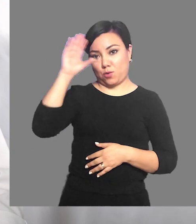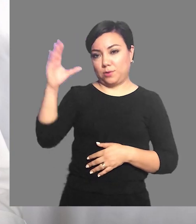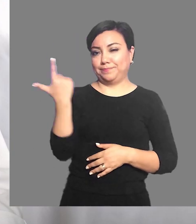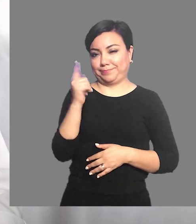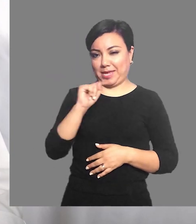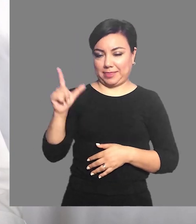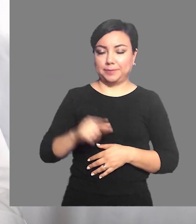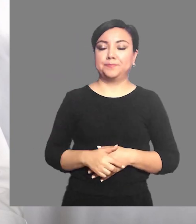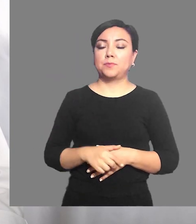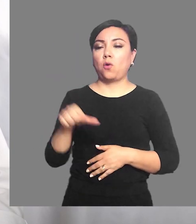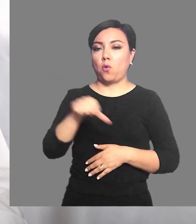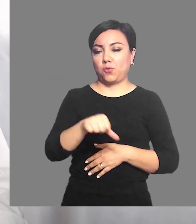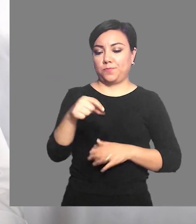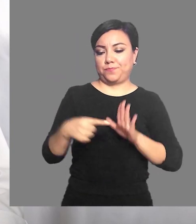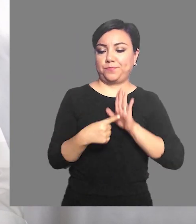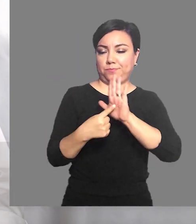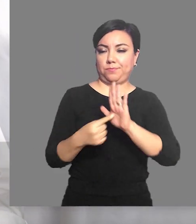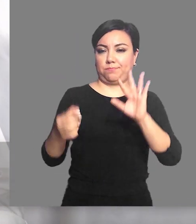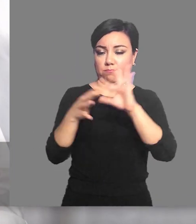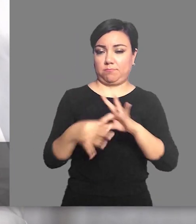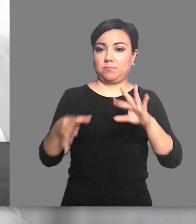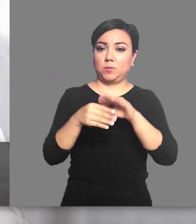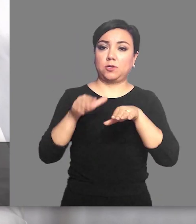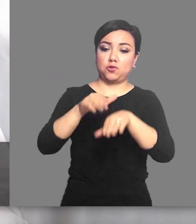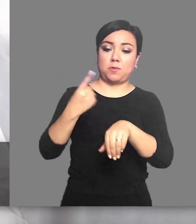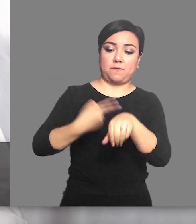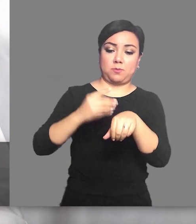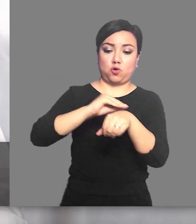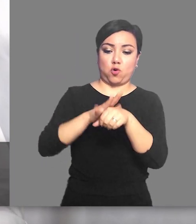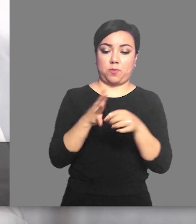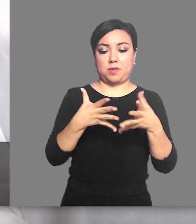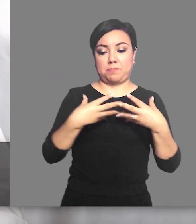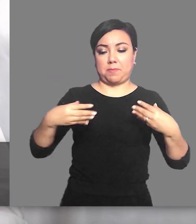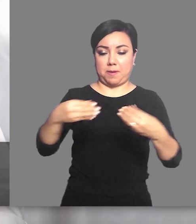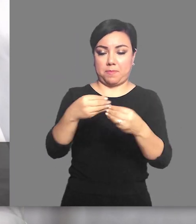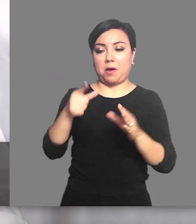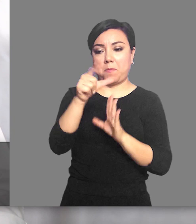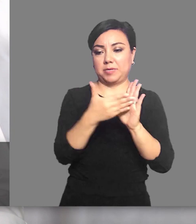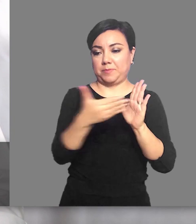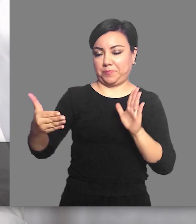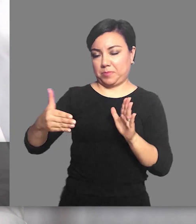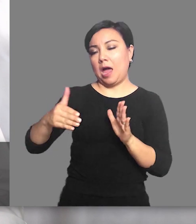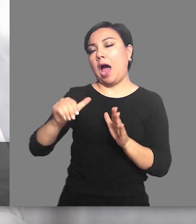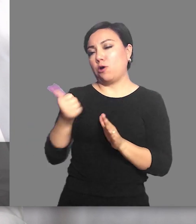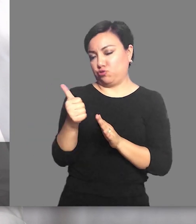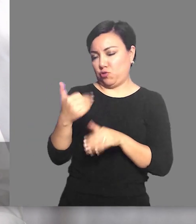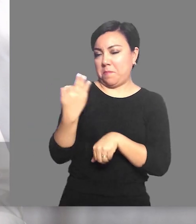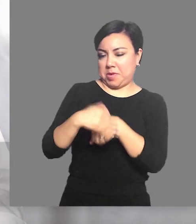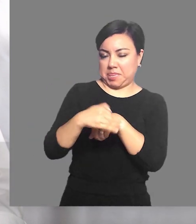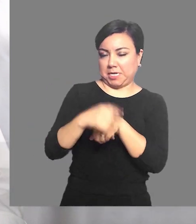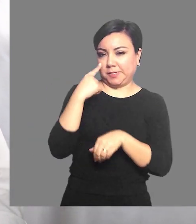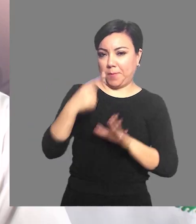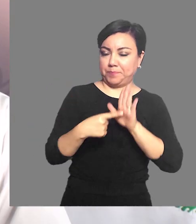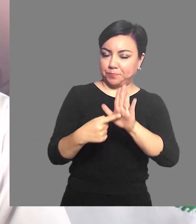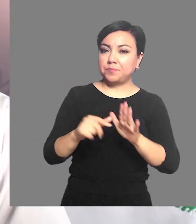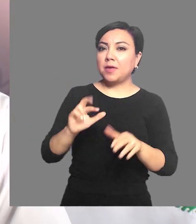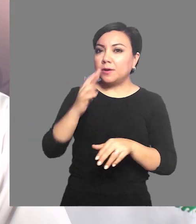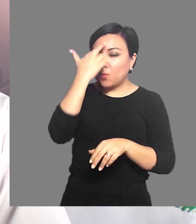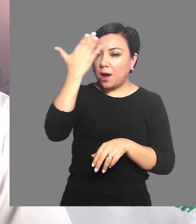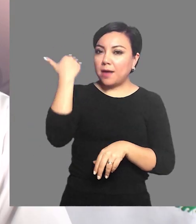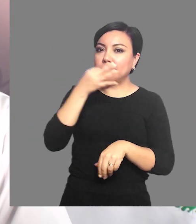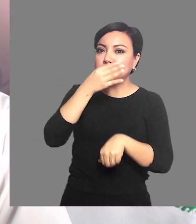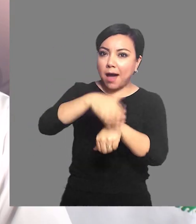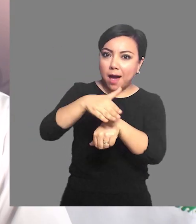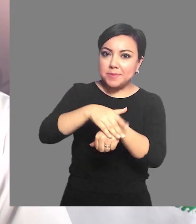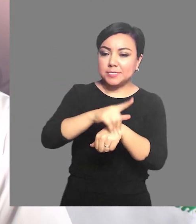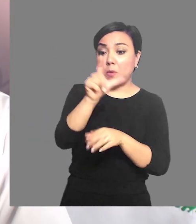Hola, ¿qué tal? Hoy revisaremos el panorama del comportamiento de la enfermedad durante el mes de agosto que acaba de concluir. ¿Recuerdas que a